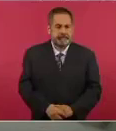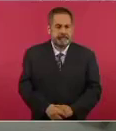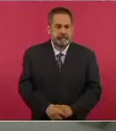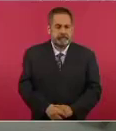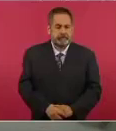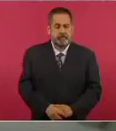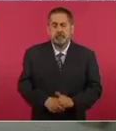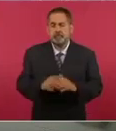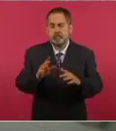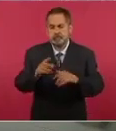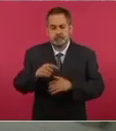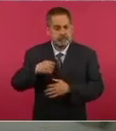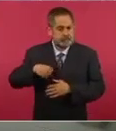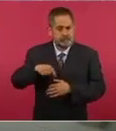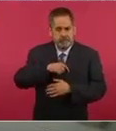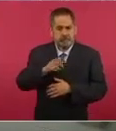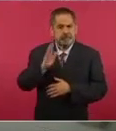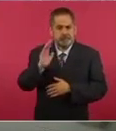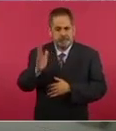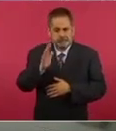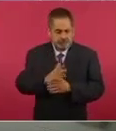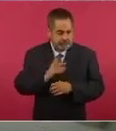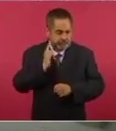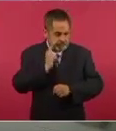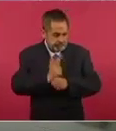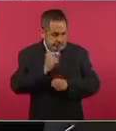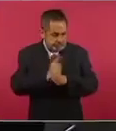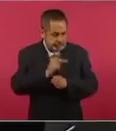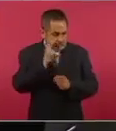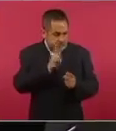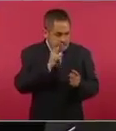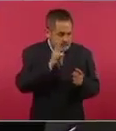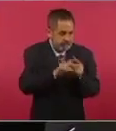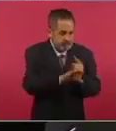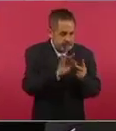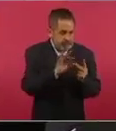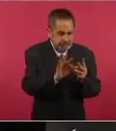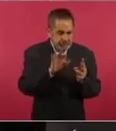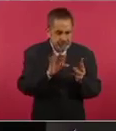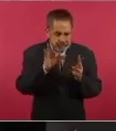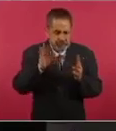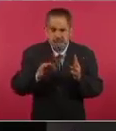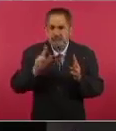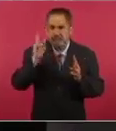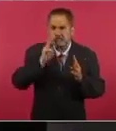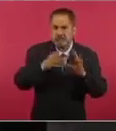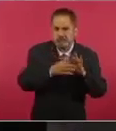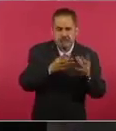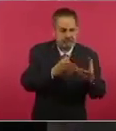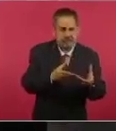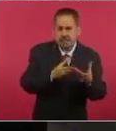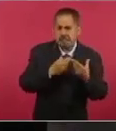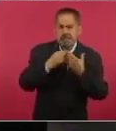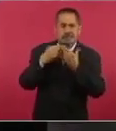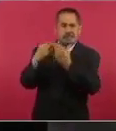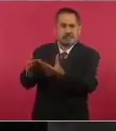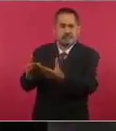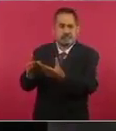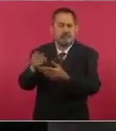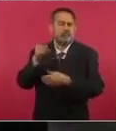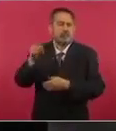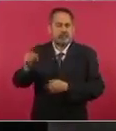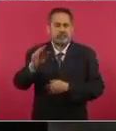Nosotros hemos aportado todos los hallazgos y los indicios, evidencias a la Fiscalía General de la República,